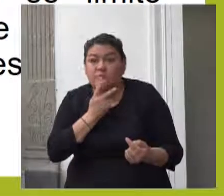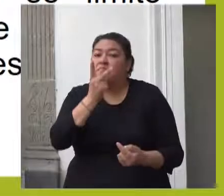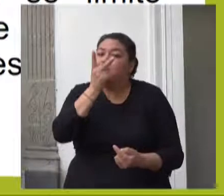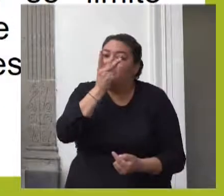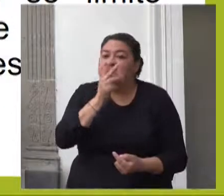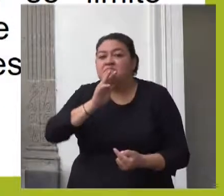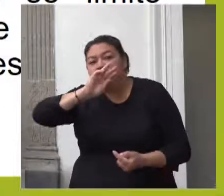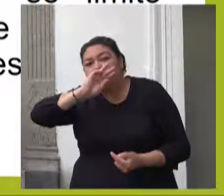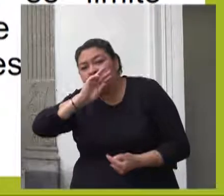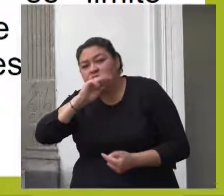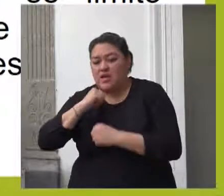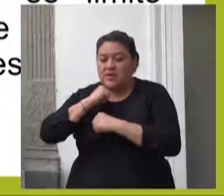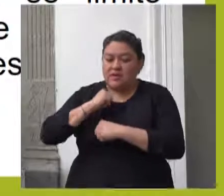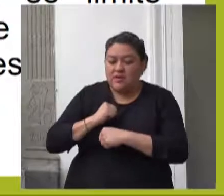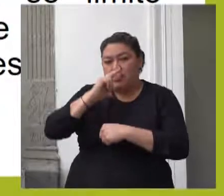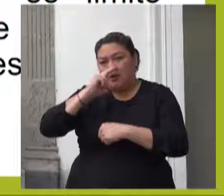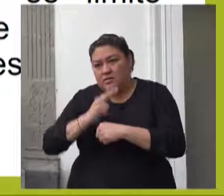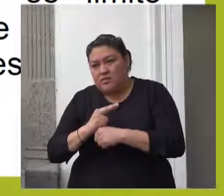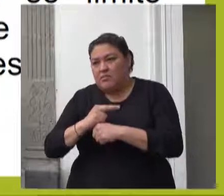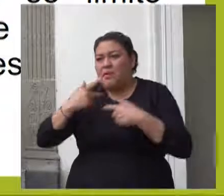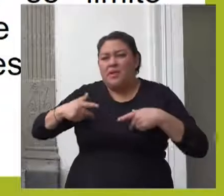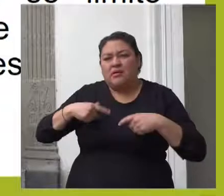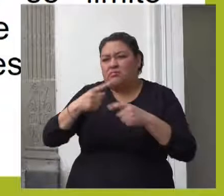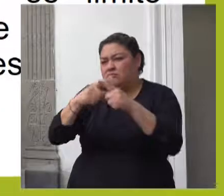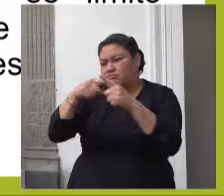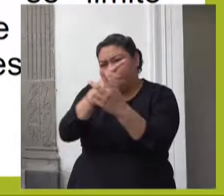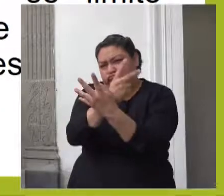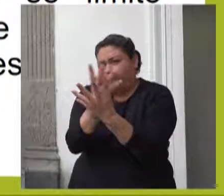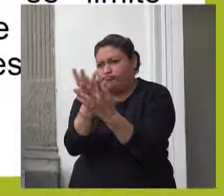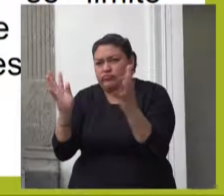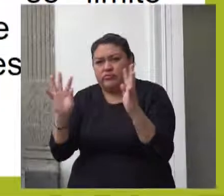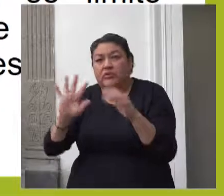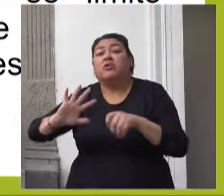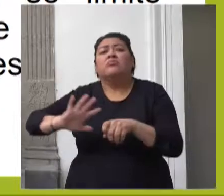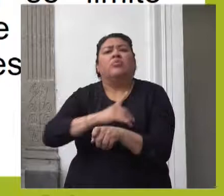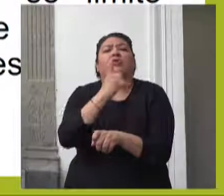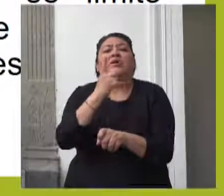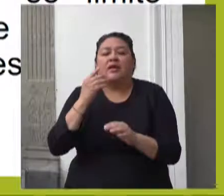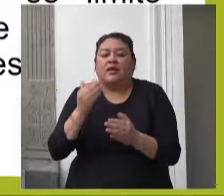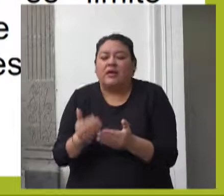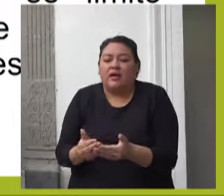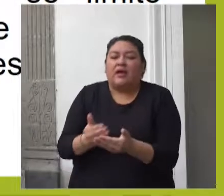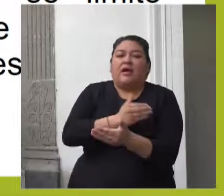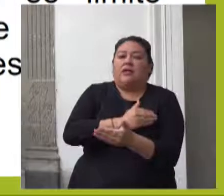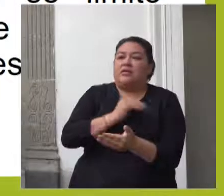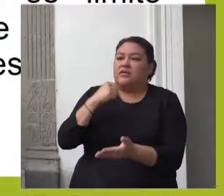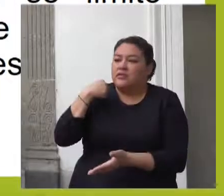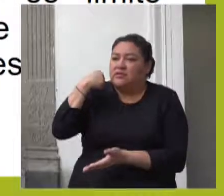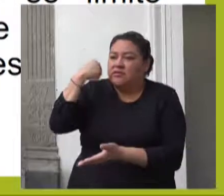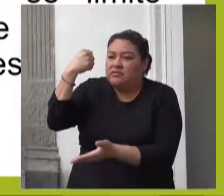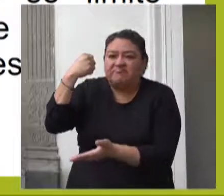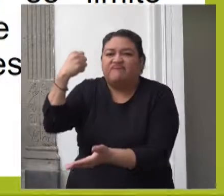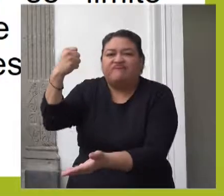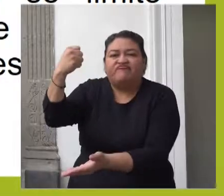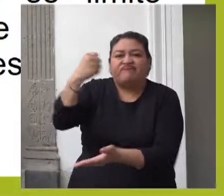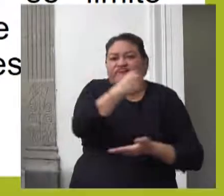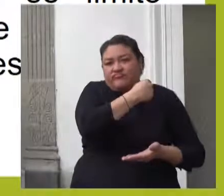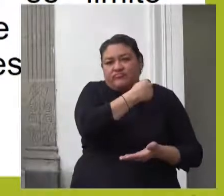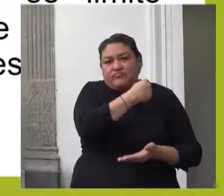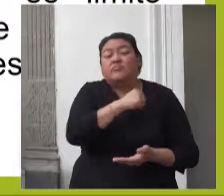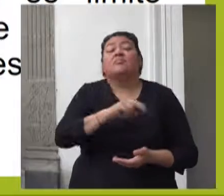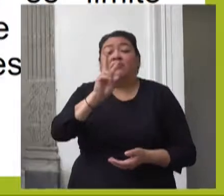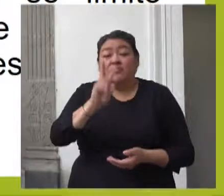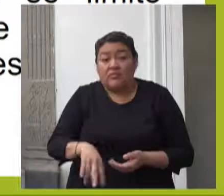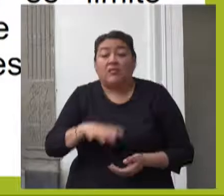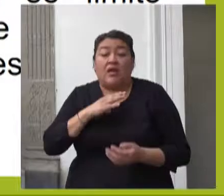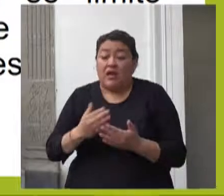de estancias toda vez que se limitó injustificadamente el monto de los beneficios que se